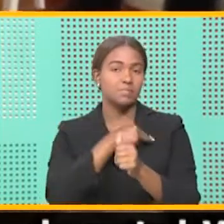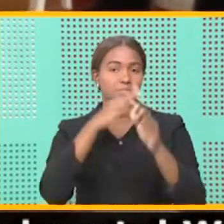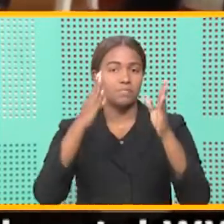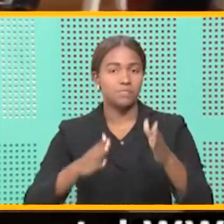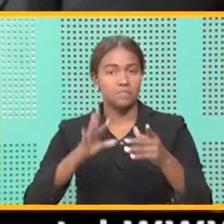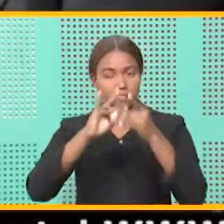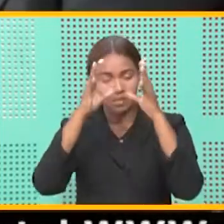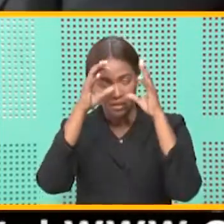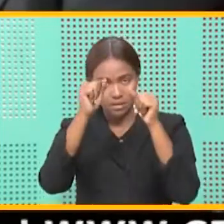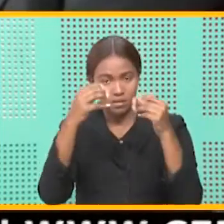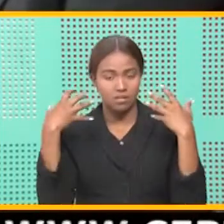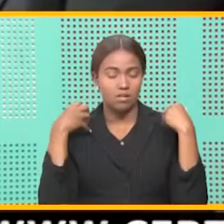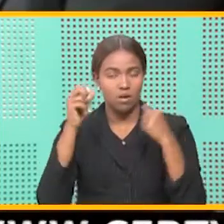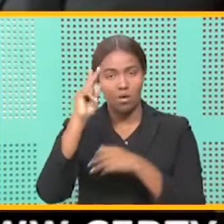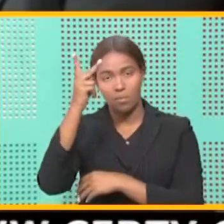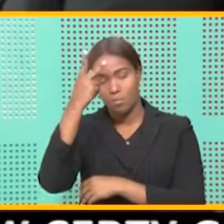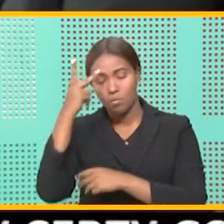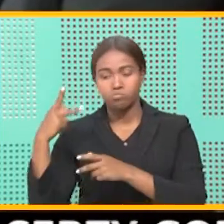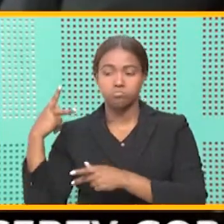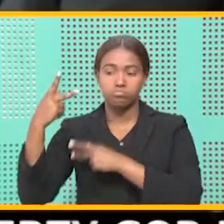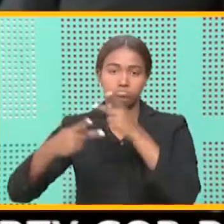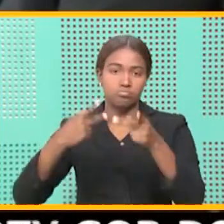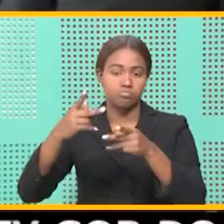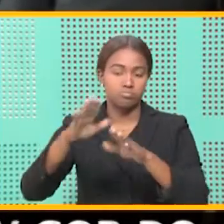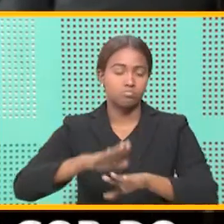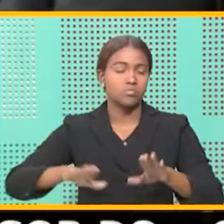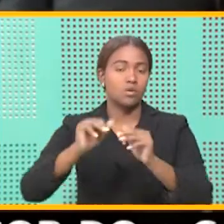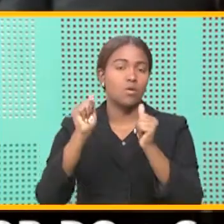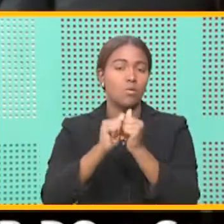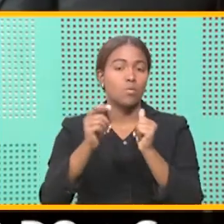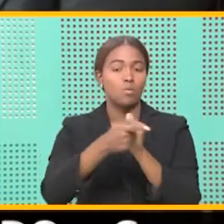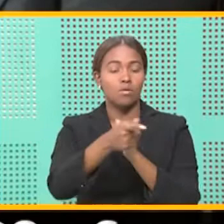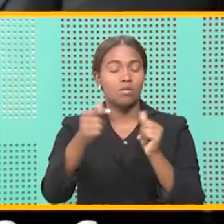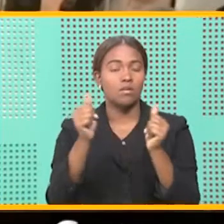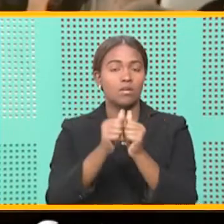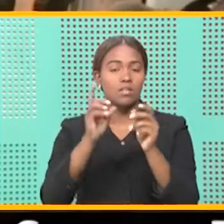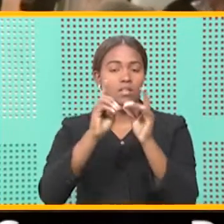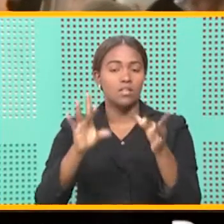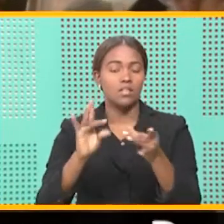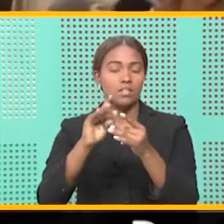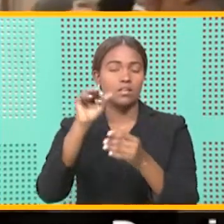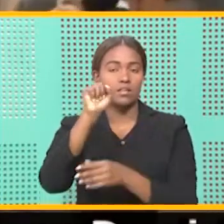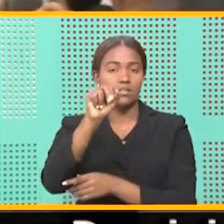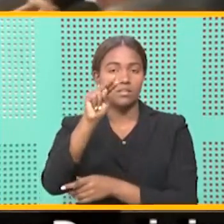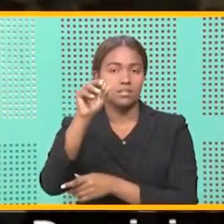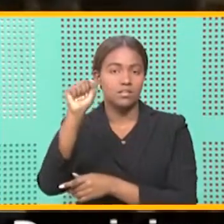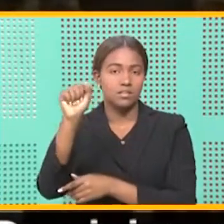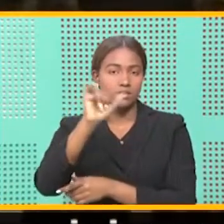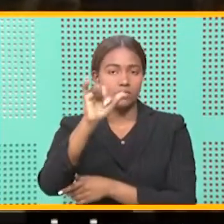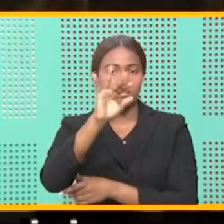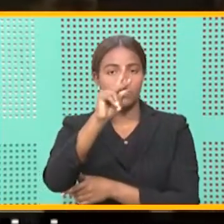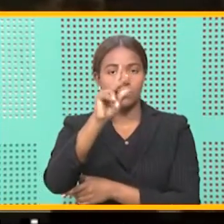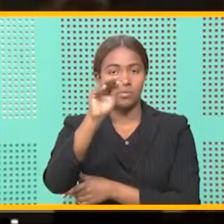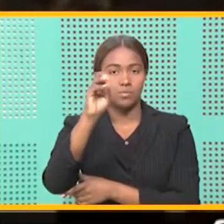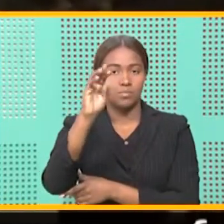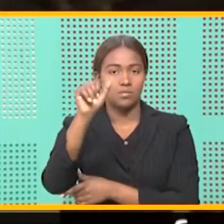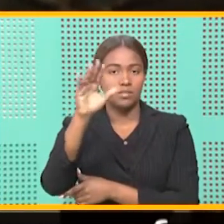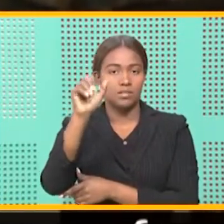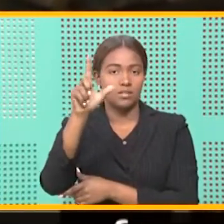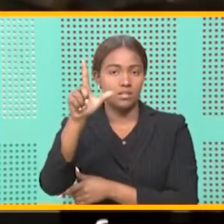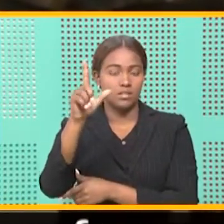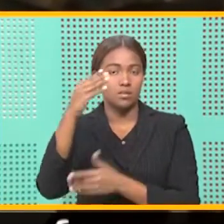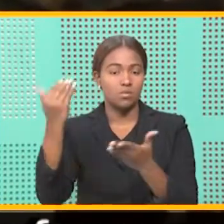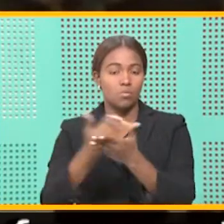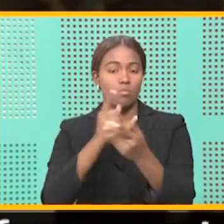Pública, Defensa y Turismo. Junto a ellos, los directores del SNS y PROMESE-CAL es un nuevo encuentro para dar